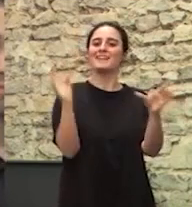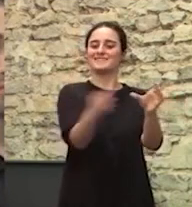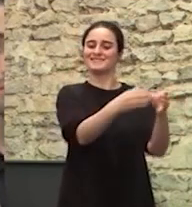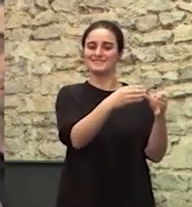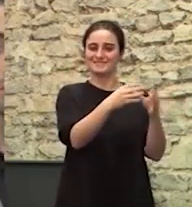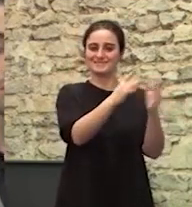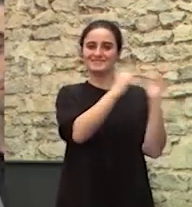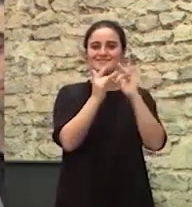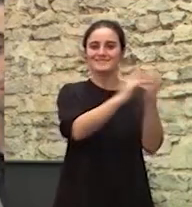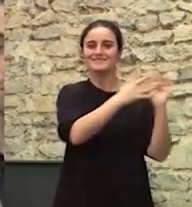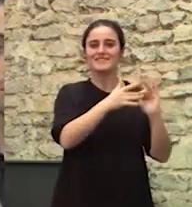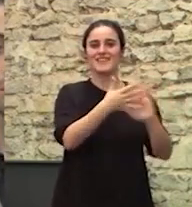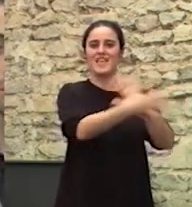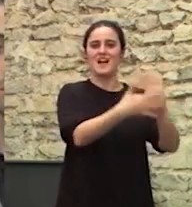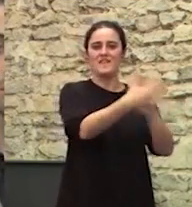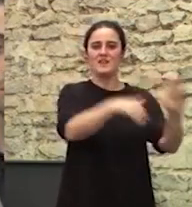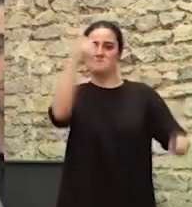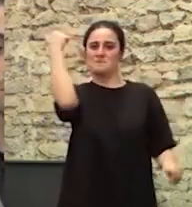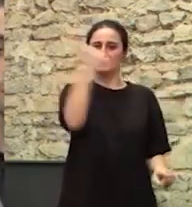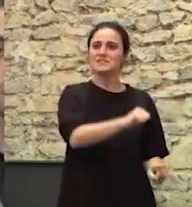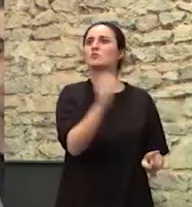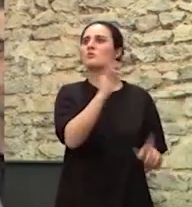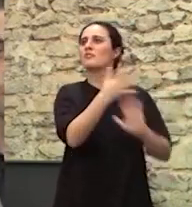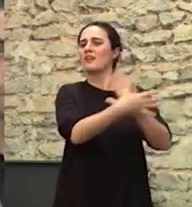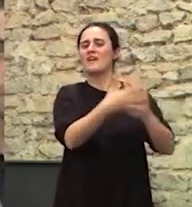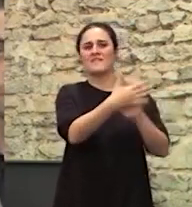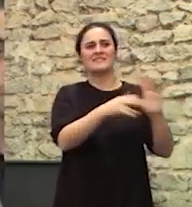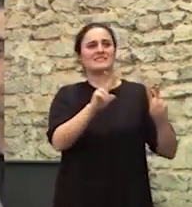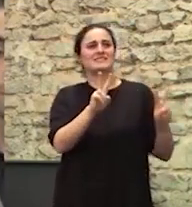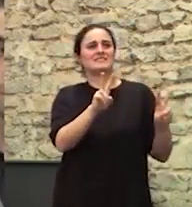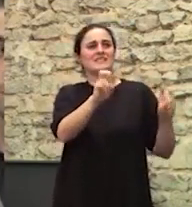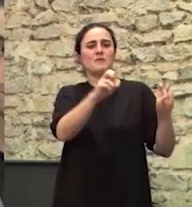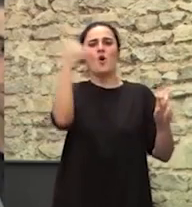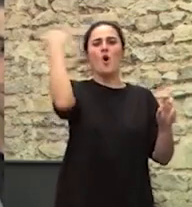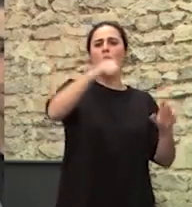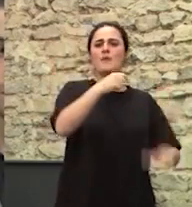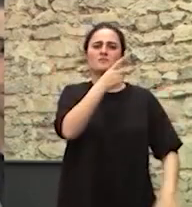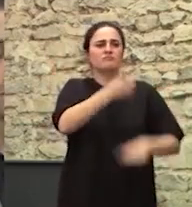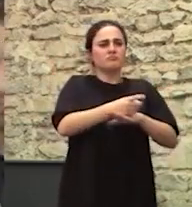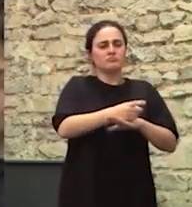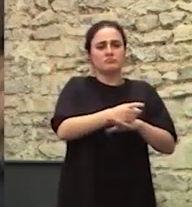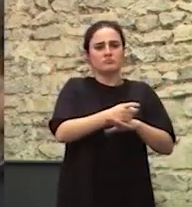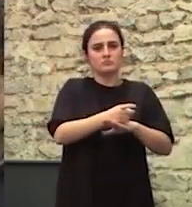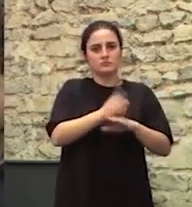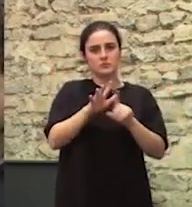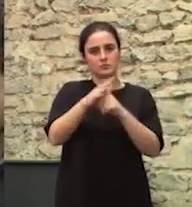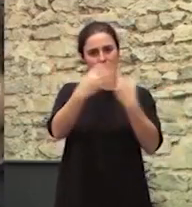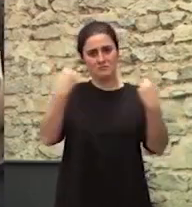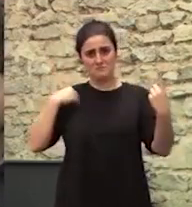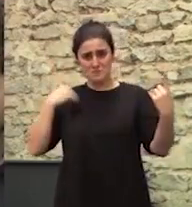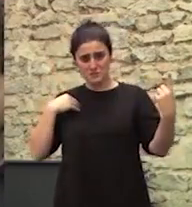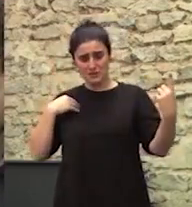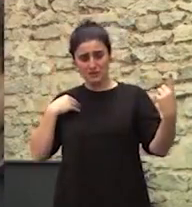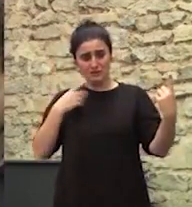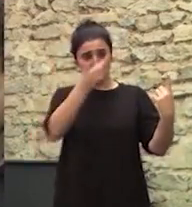Y habláis del machismo Y del ejercicio de poder de los hombres Estamos en la misma situación Hacéis con